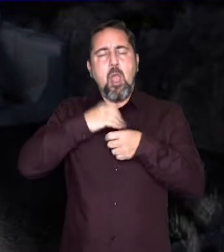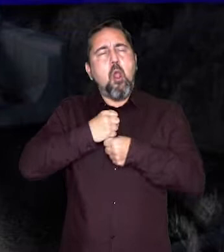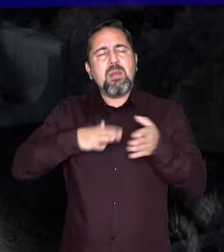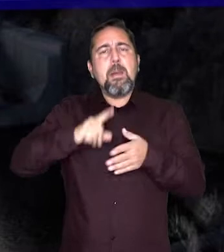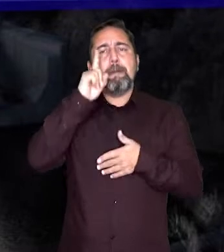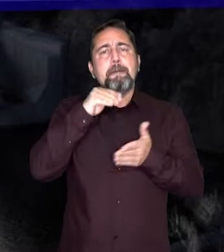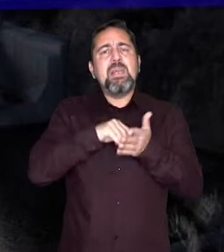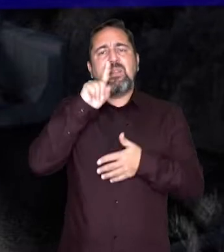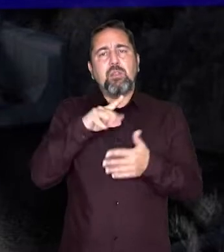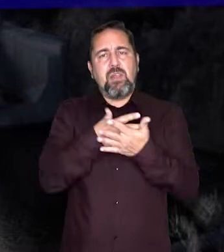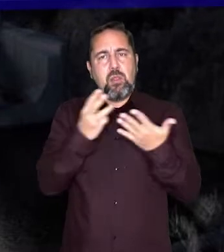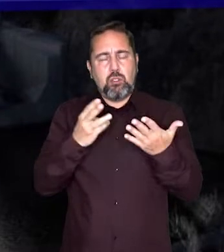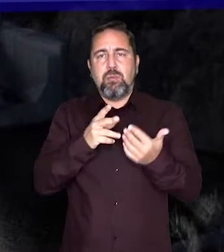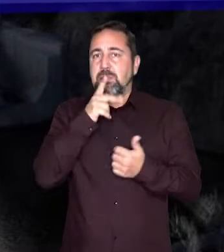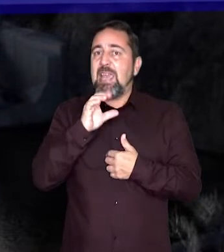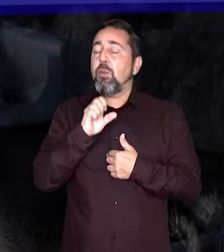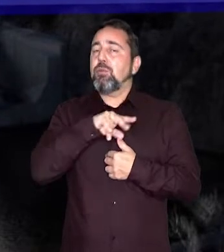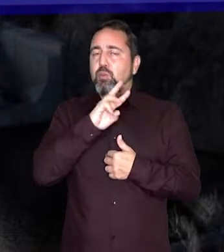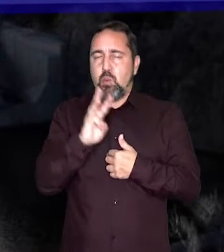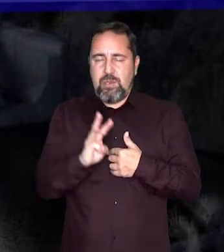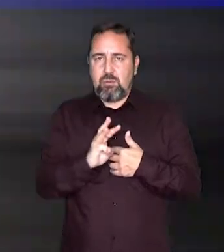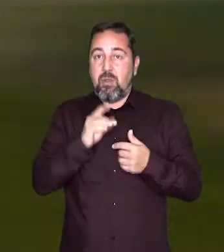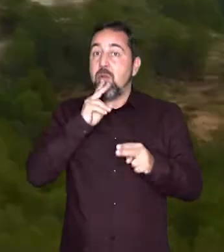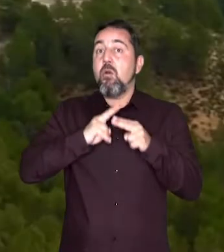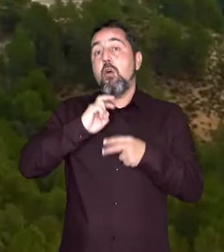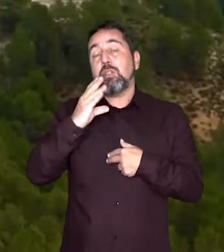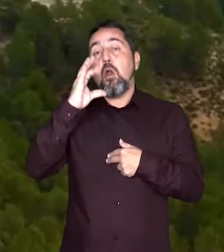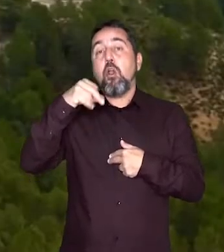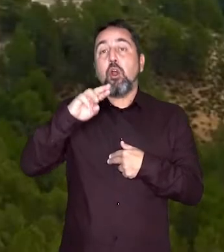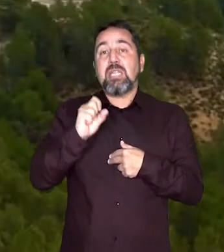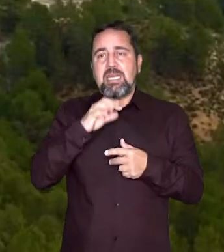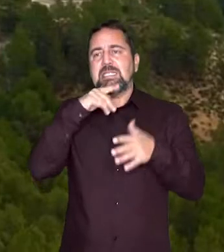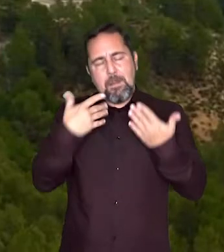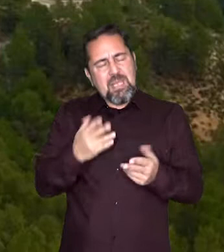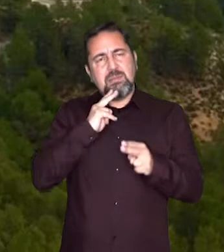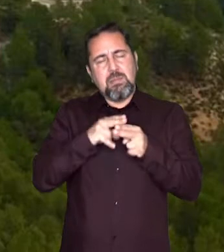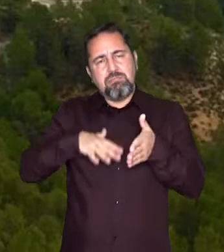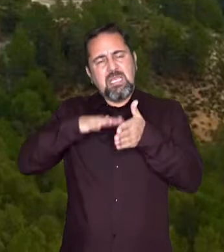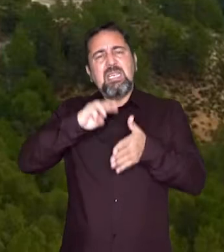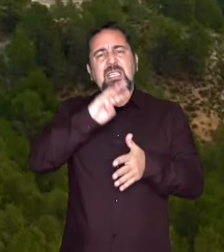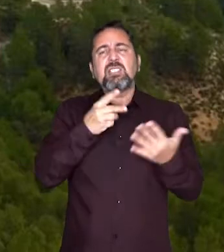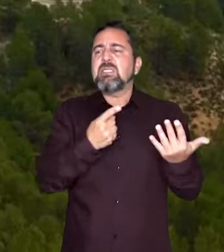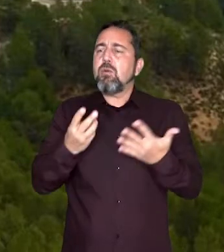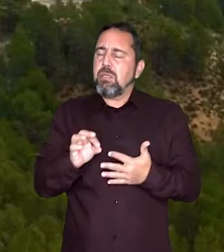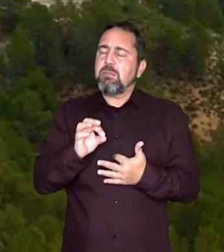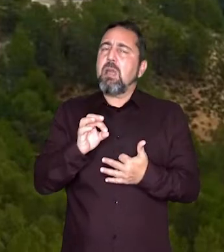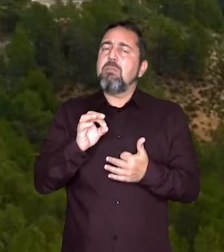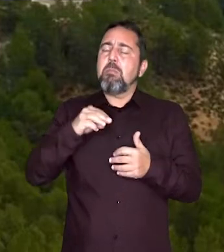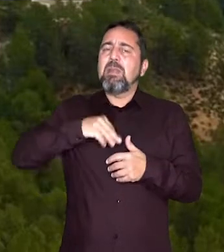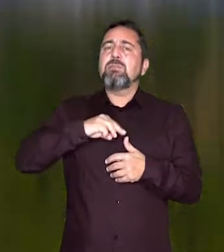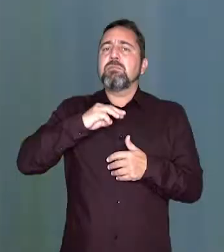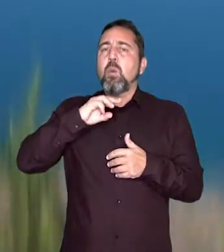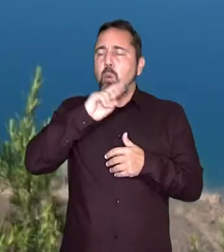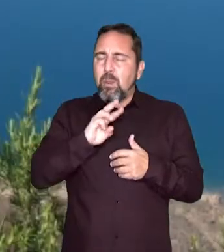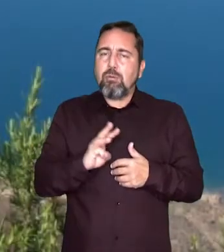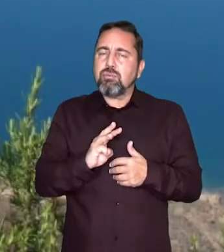es una presa de hormigón de 1.118 hectómetros cúbicos de capacidad, la presa de Contreras, otra presa de hormigón con 360 hectómetros cúbicos